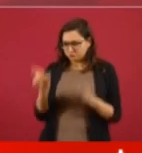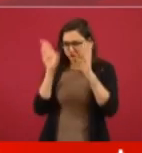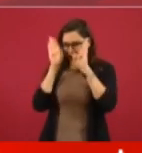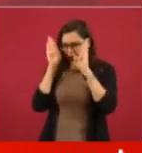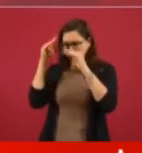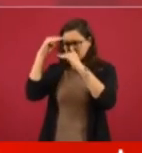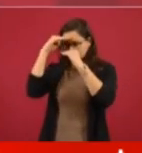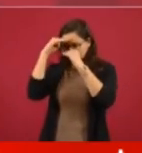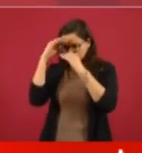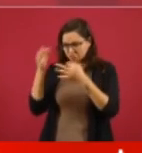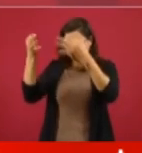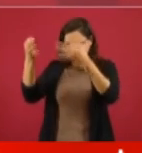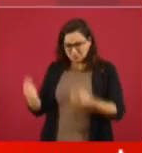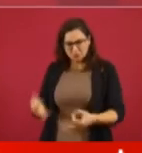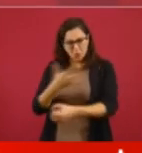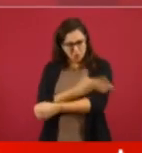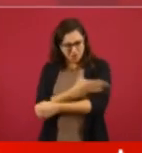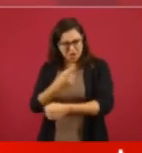hay muchos encubiertos,